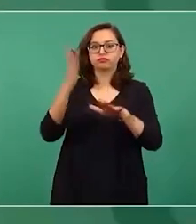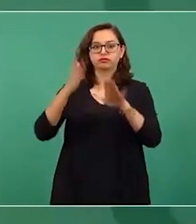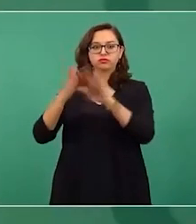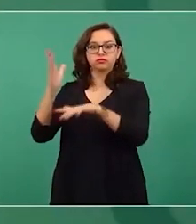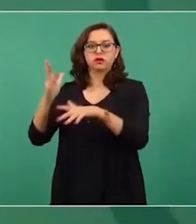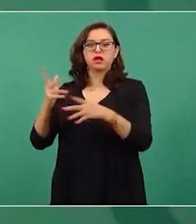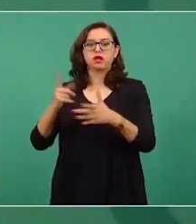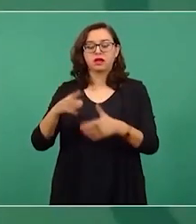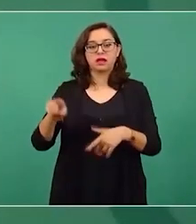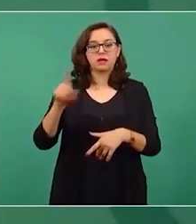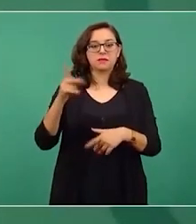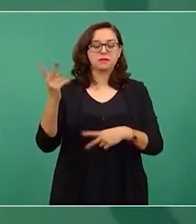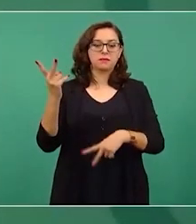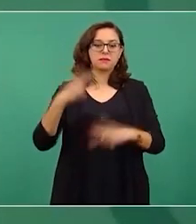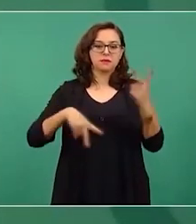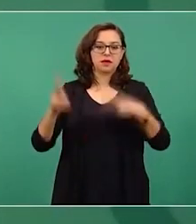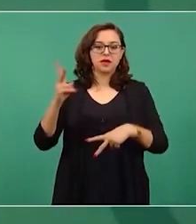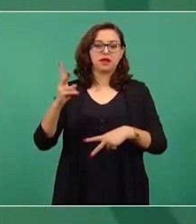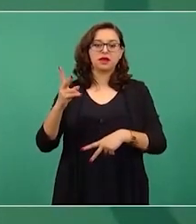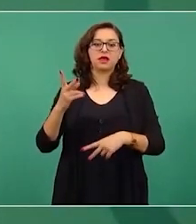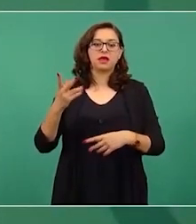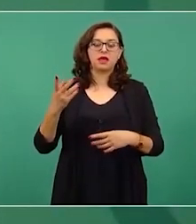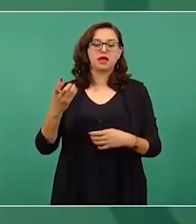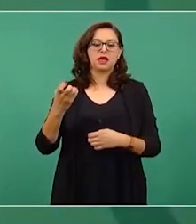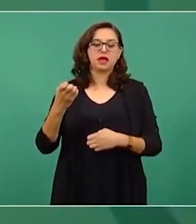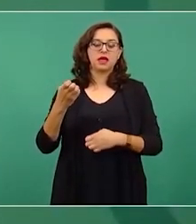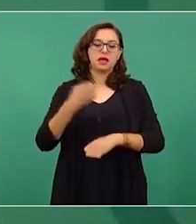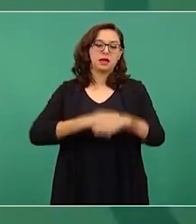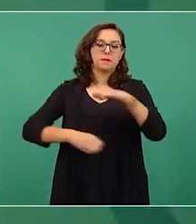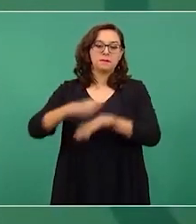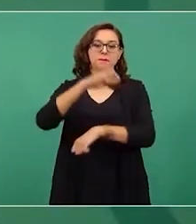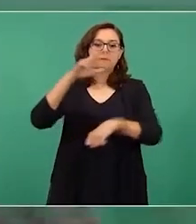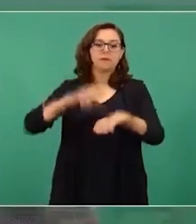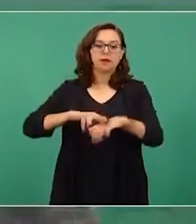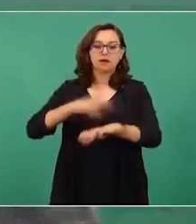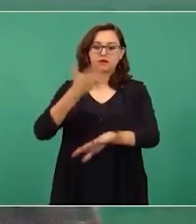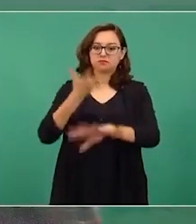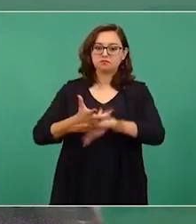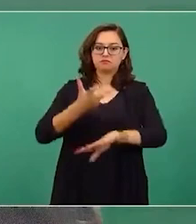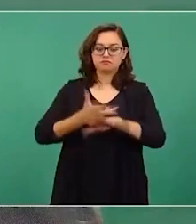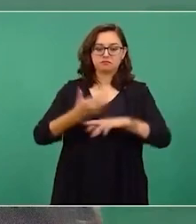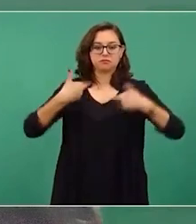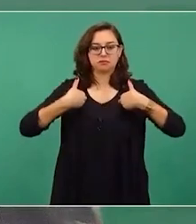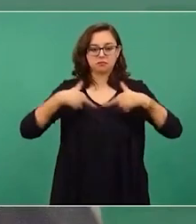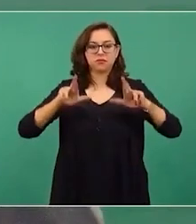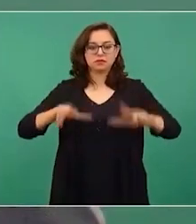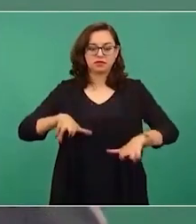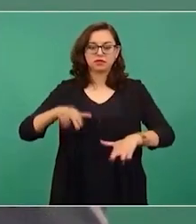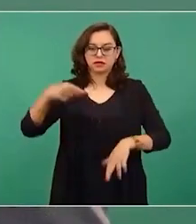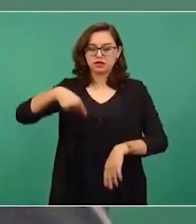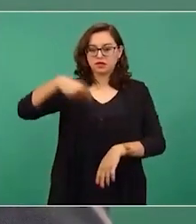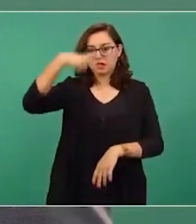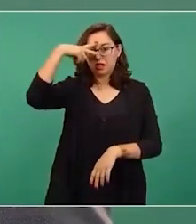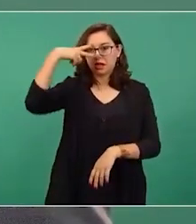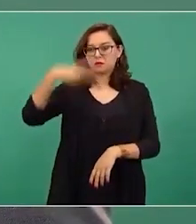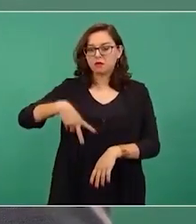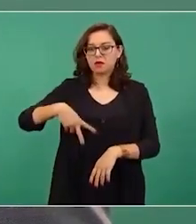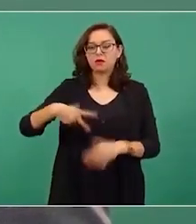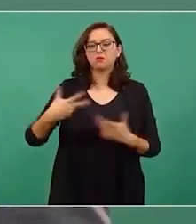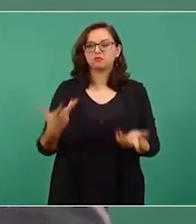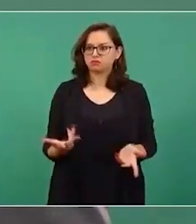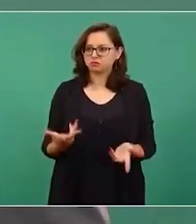el embajador de Estados Unidos en México que es una buena persona al que le tenemos